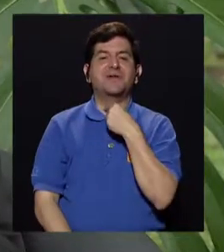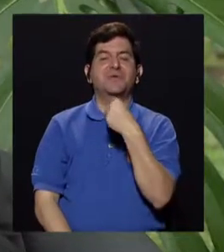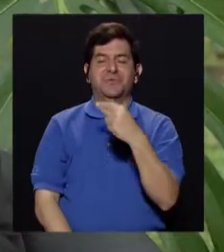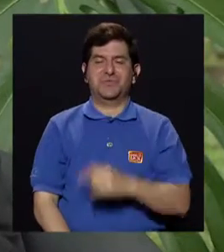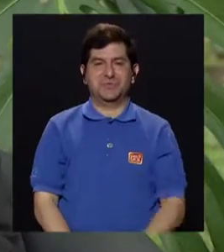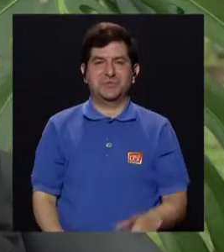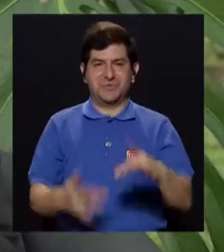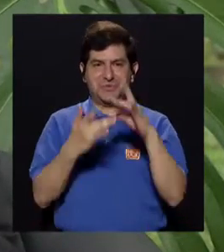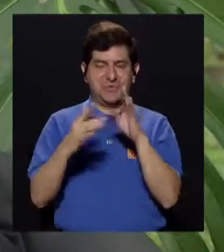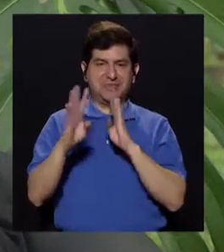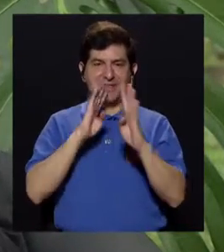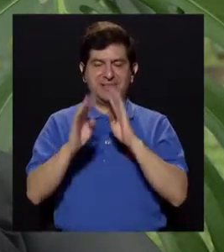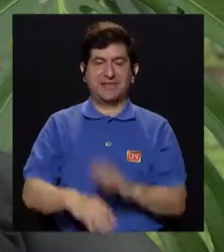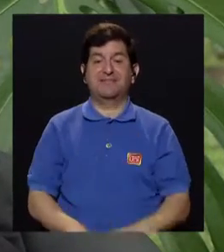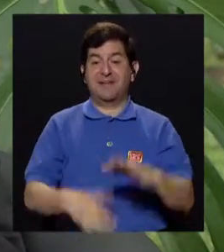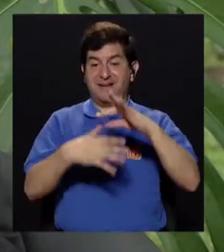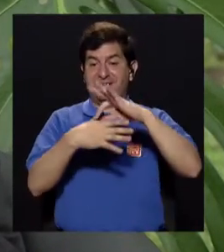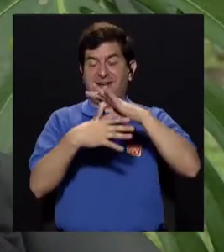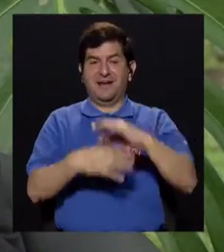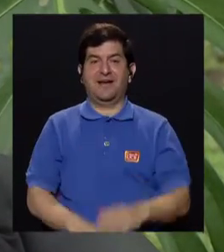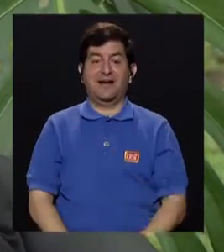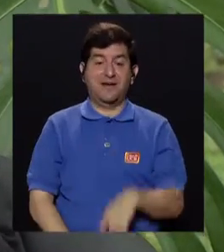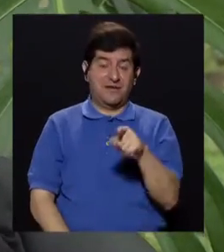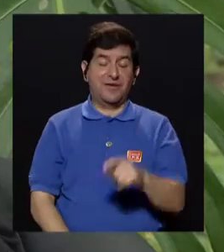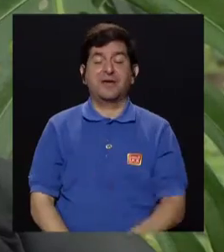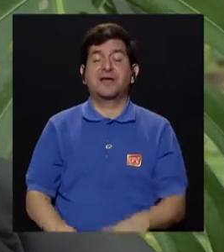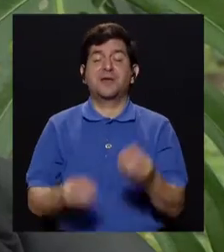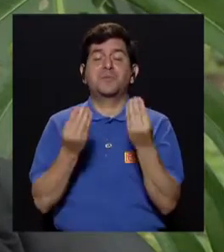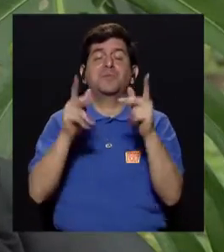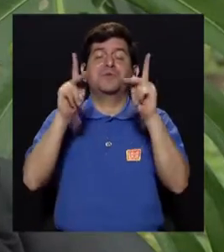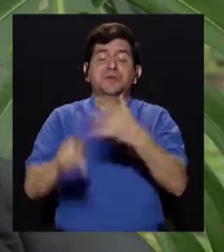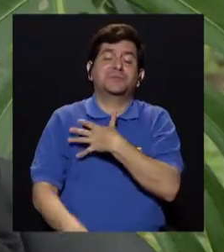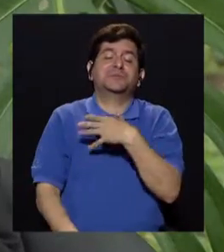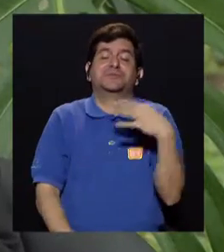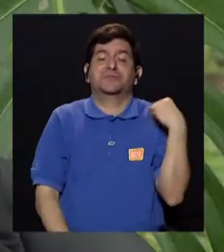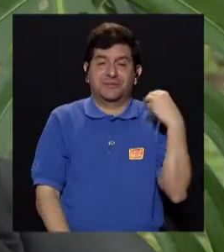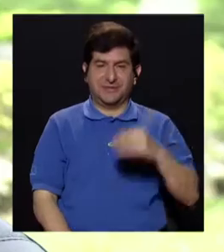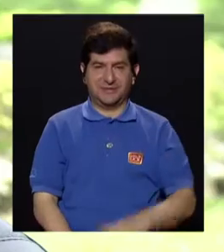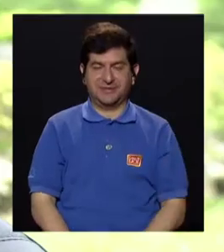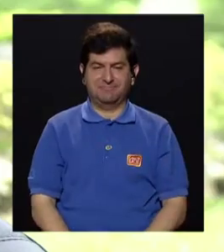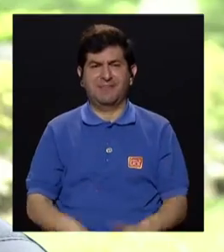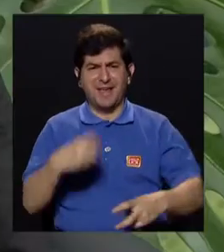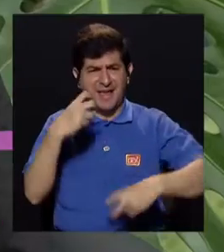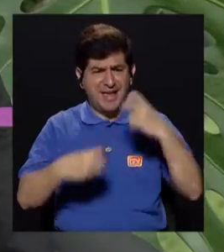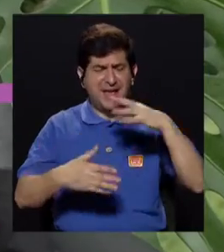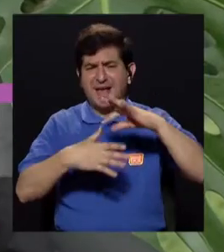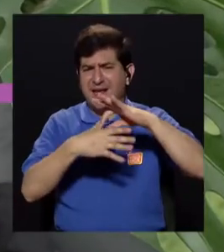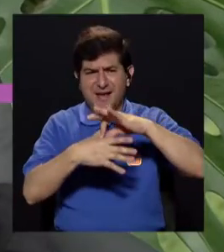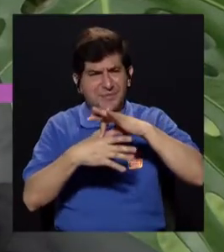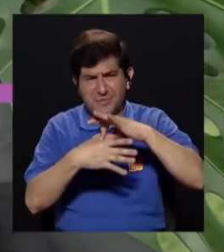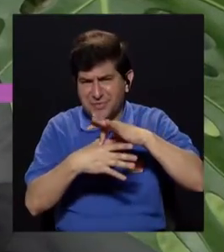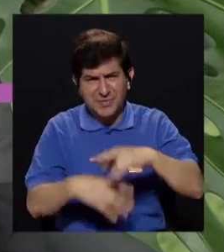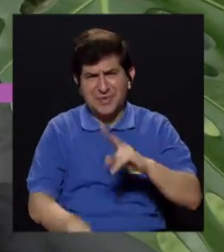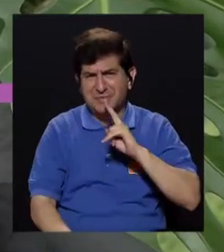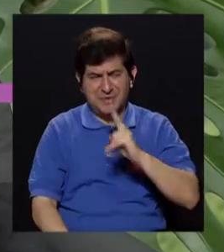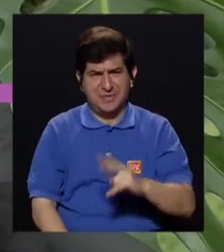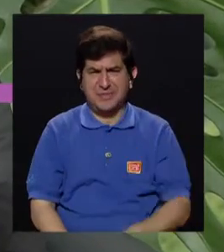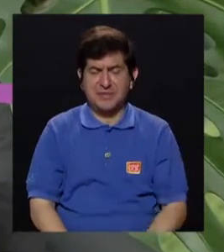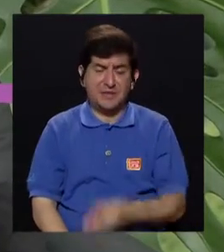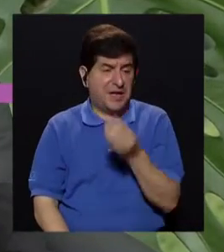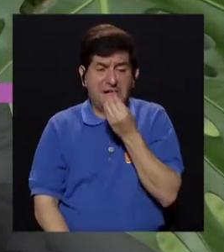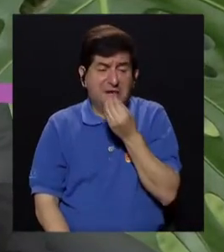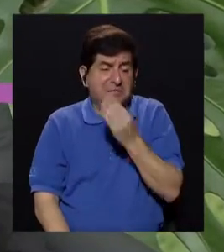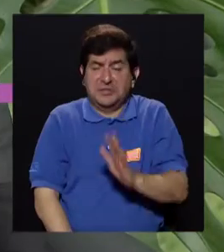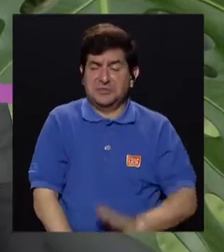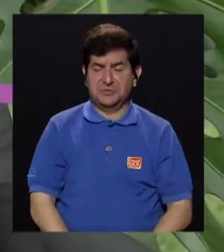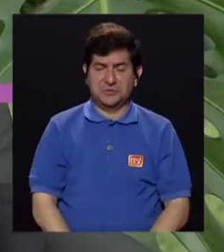Un gusto, un placer, sobre todo hablar de las carnes, que es un plato tan apetecido por muchas personas. Claro. El problema de las carnes, en realidad